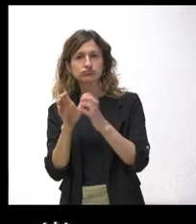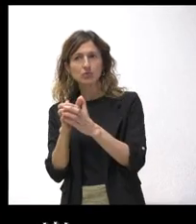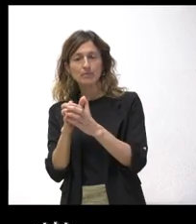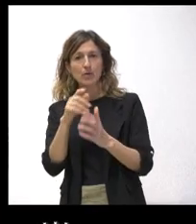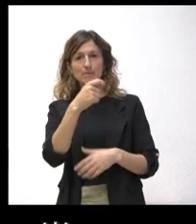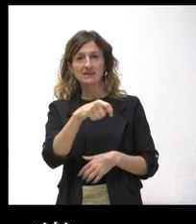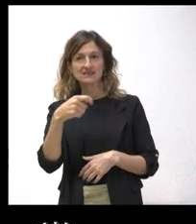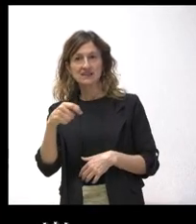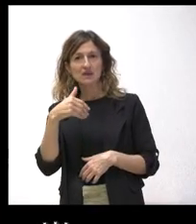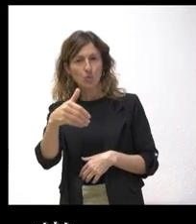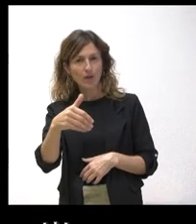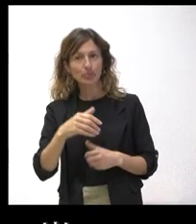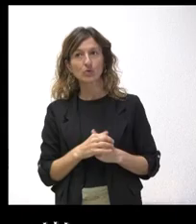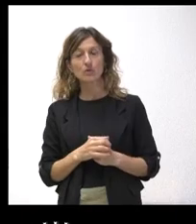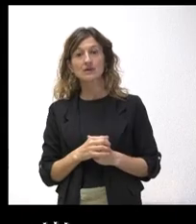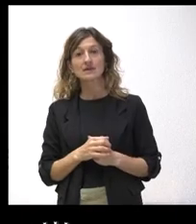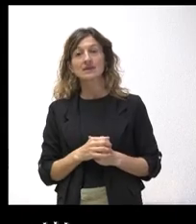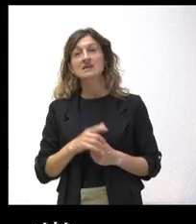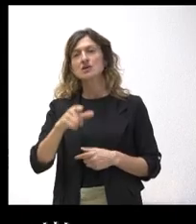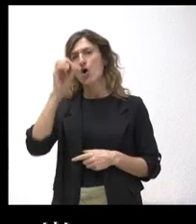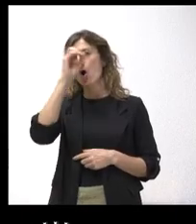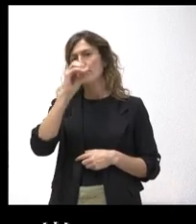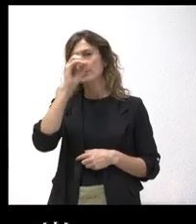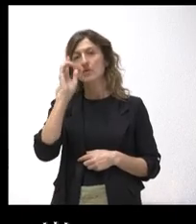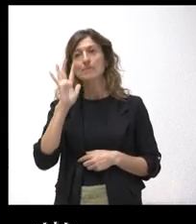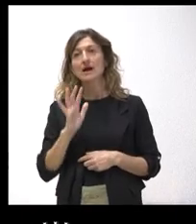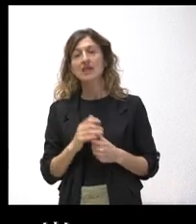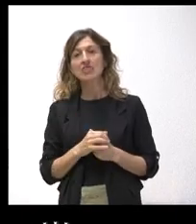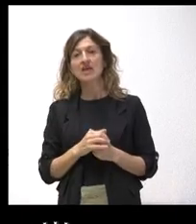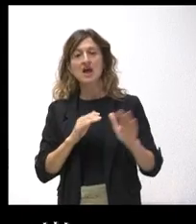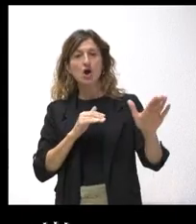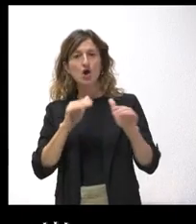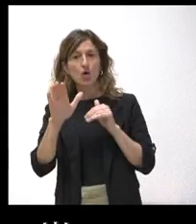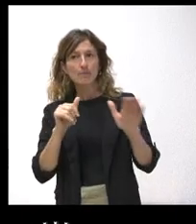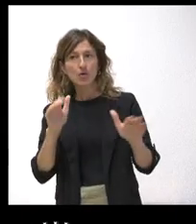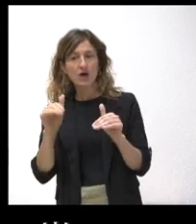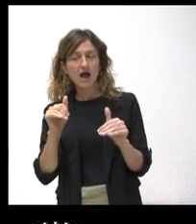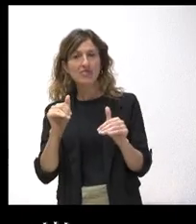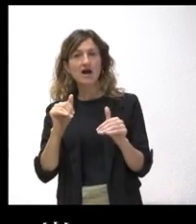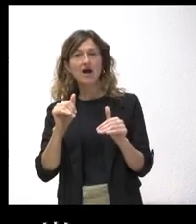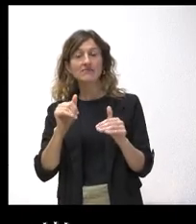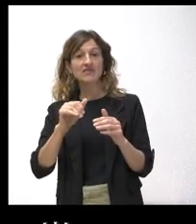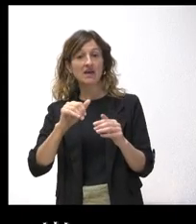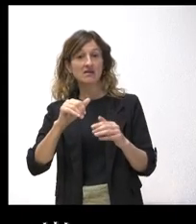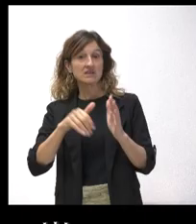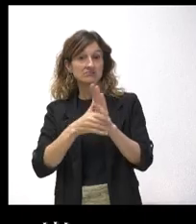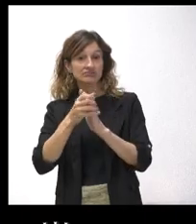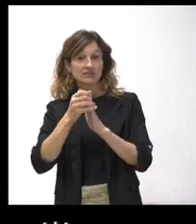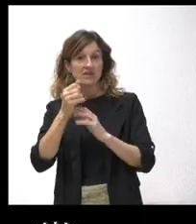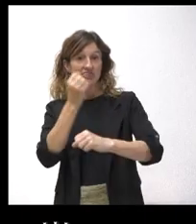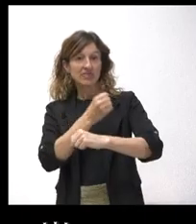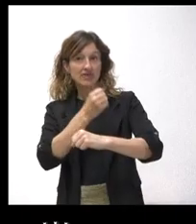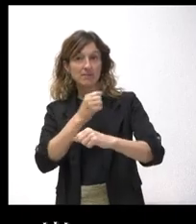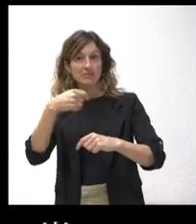presidentes y, por otra parte, que le parece que se haya convocado o se espere convocar la conferencia de presidentes para principios de diciembre